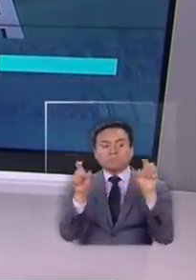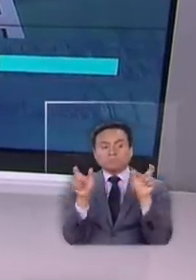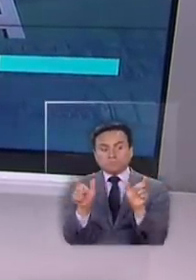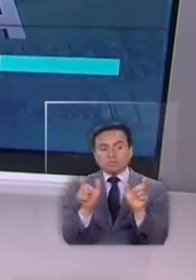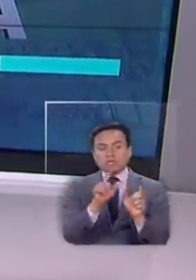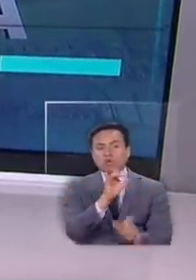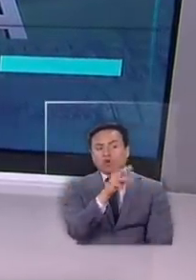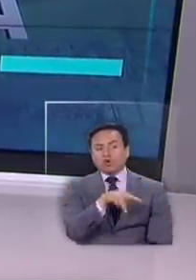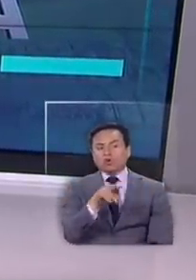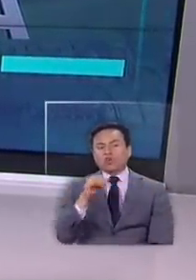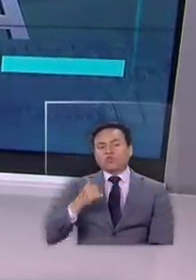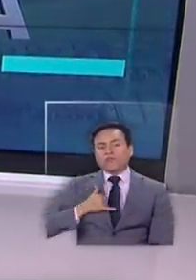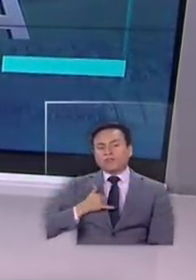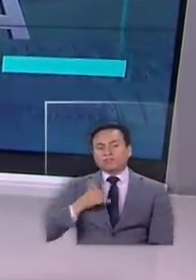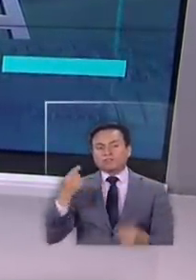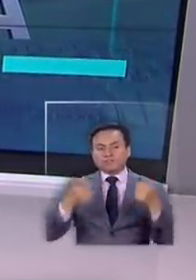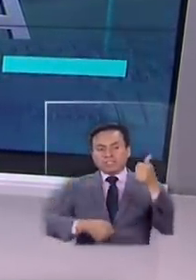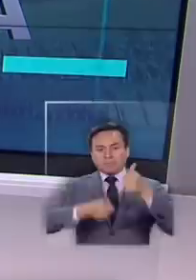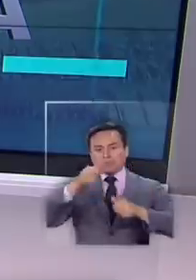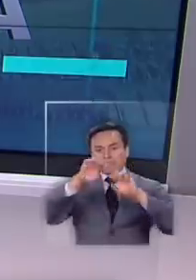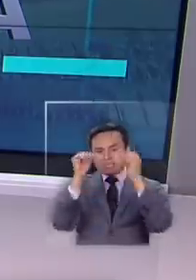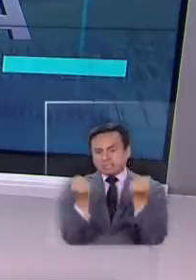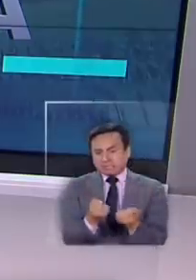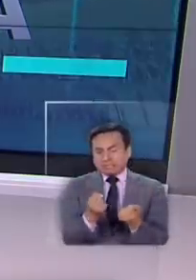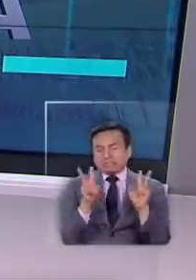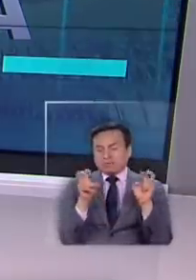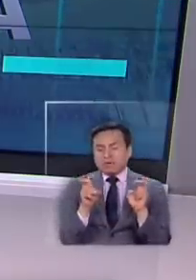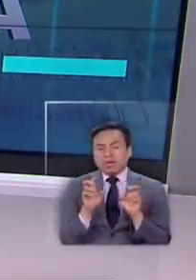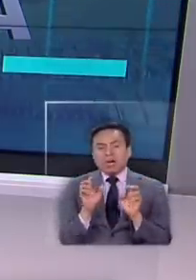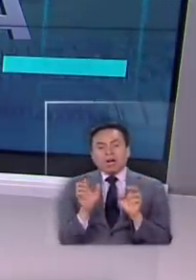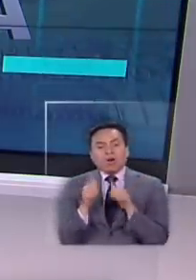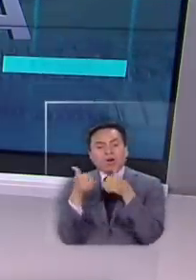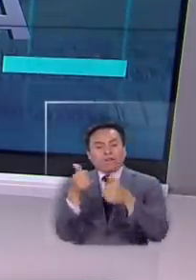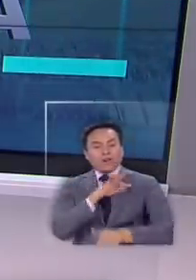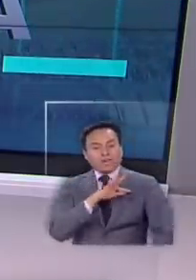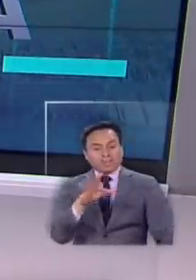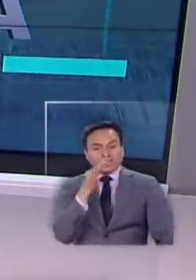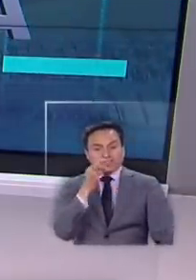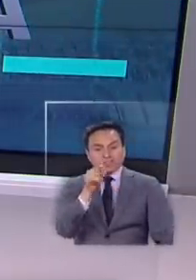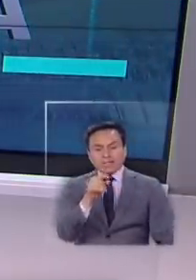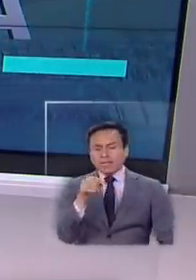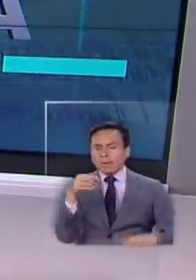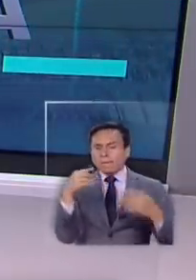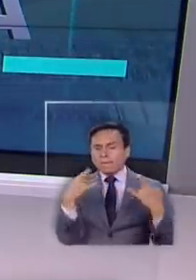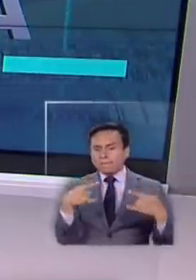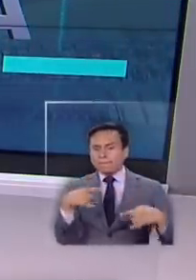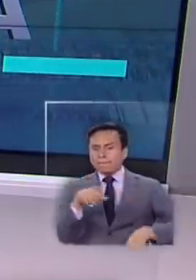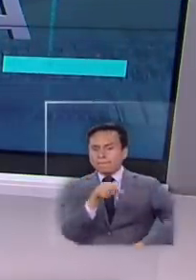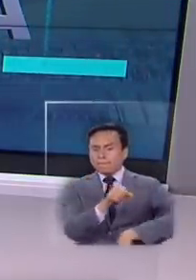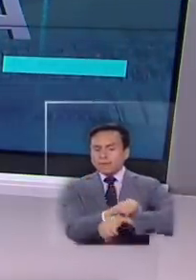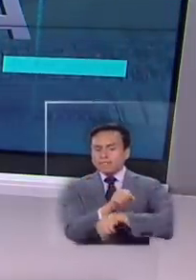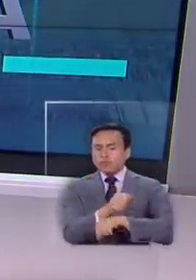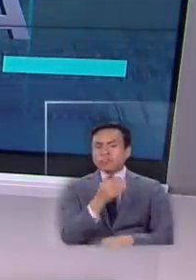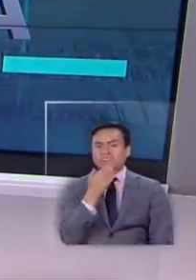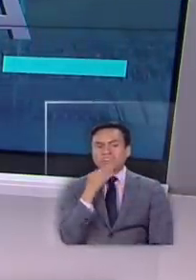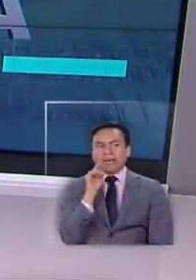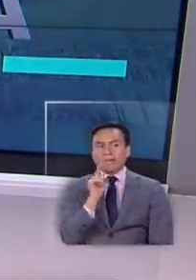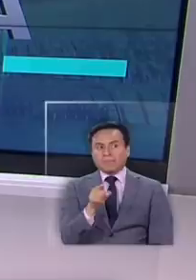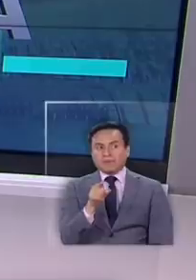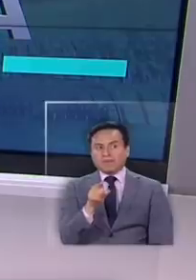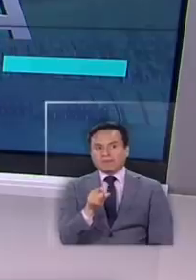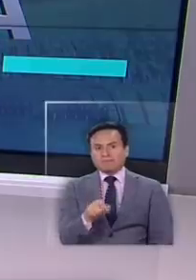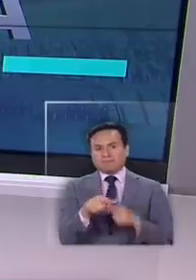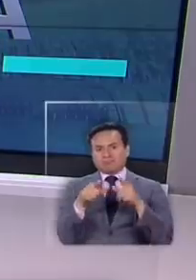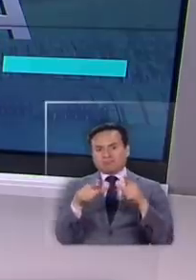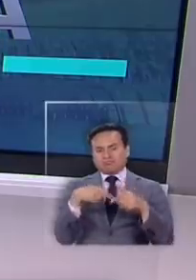y Juventus por Champions League autoridades francesas aseguran que ese partido también se convirtió en una